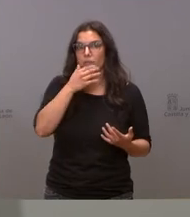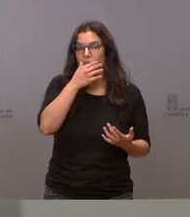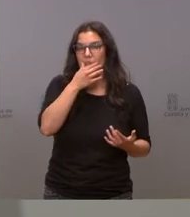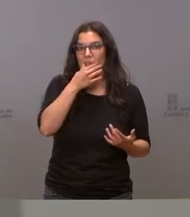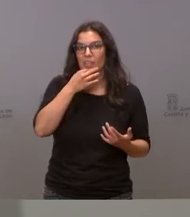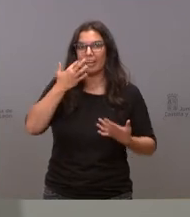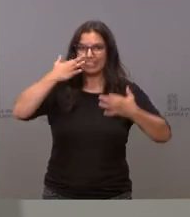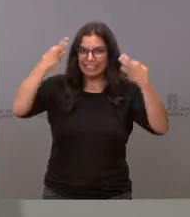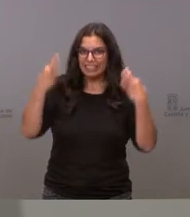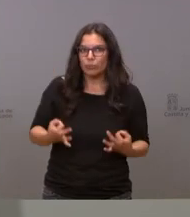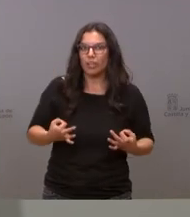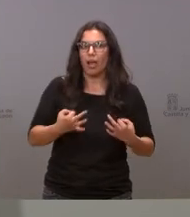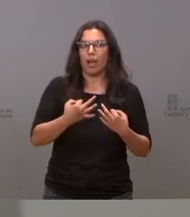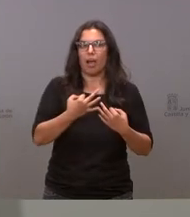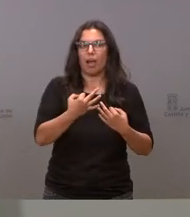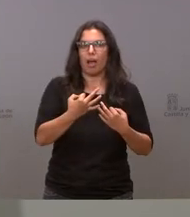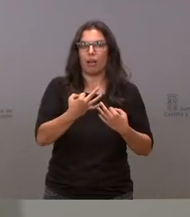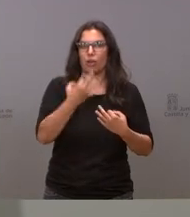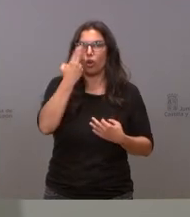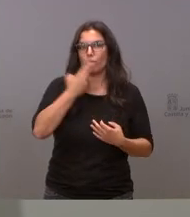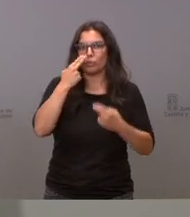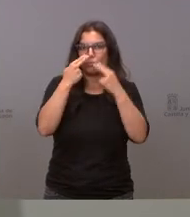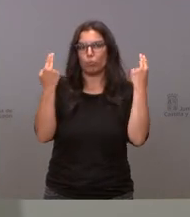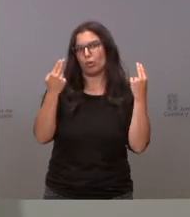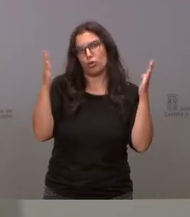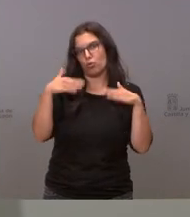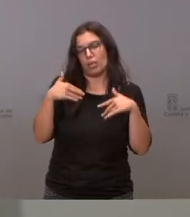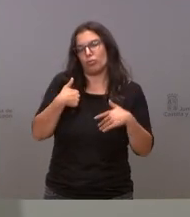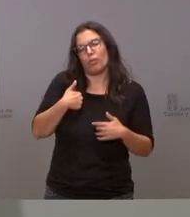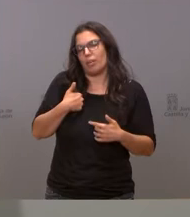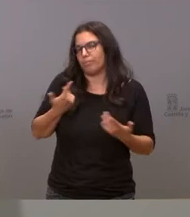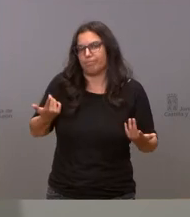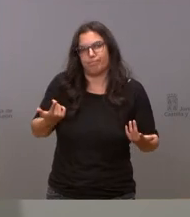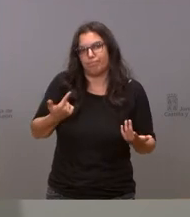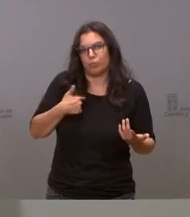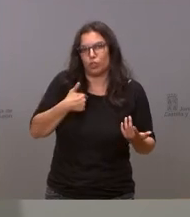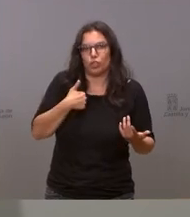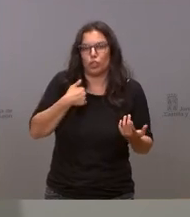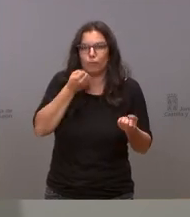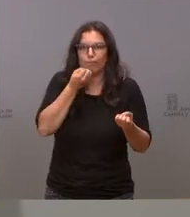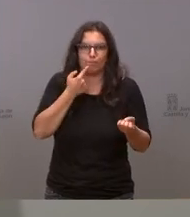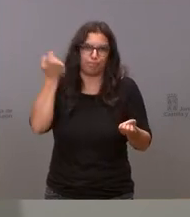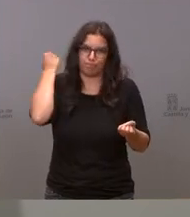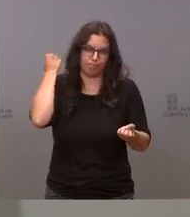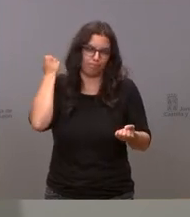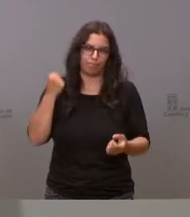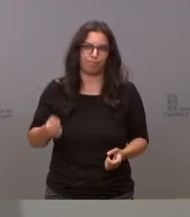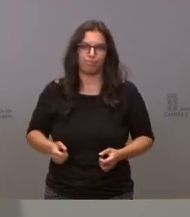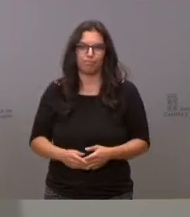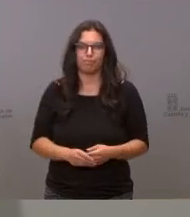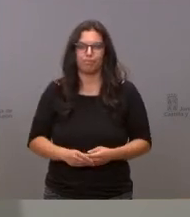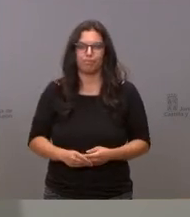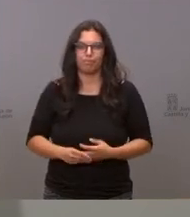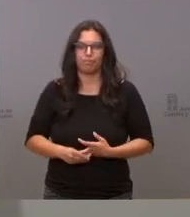garantía ni compromiso público de voto por tanto permítame que en este momento no se lo comunique